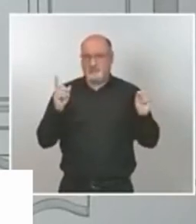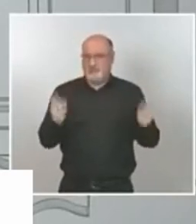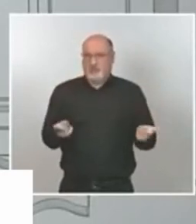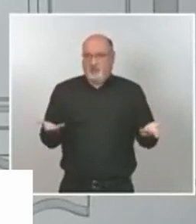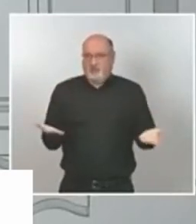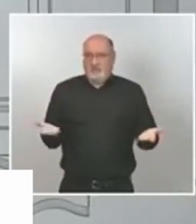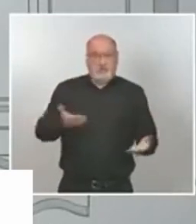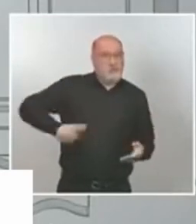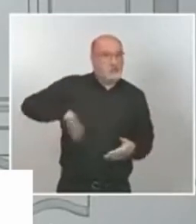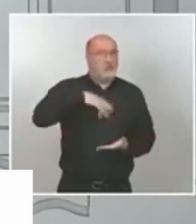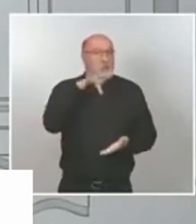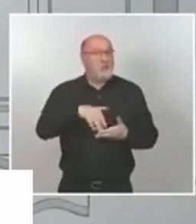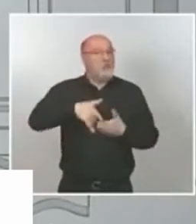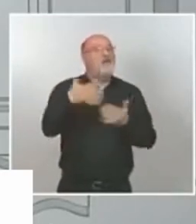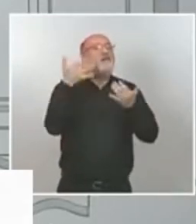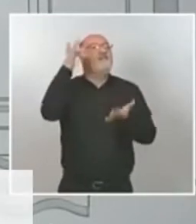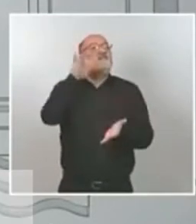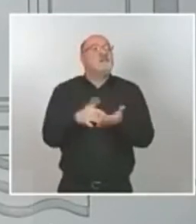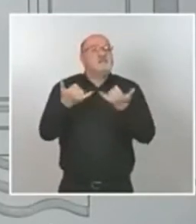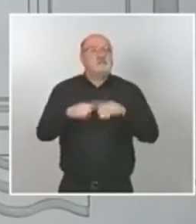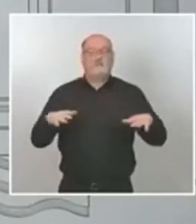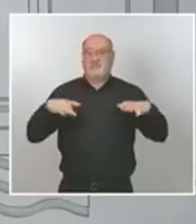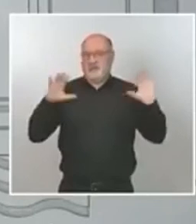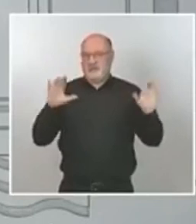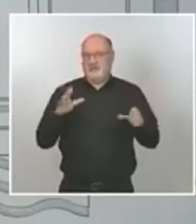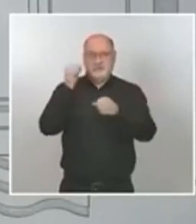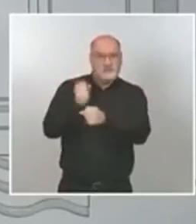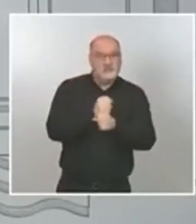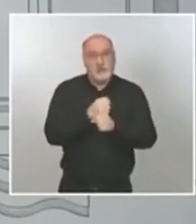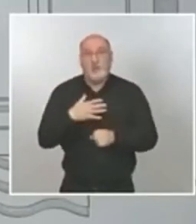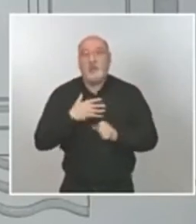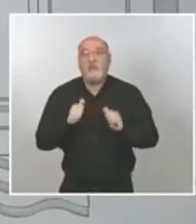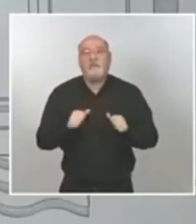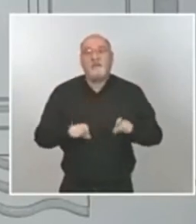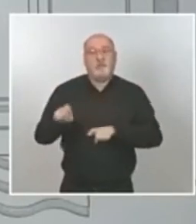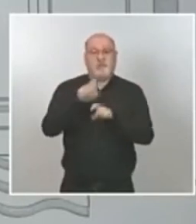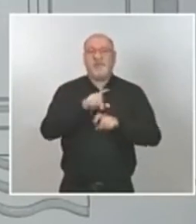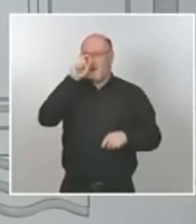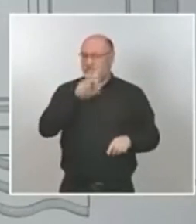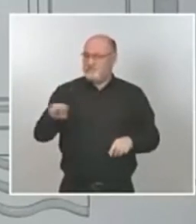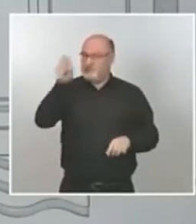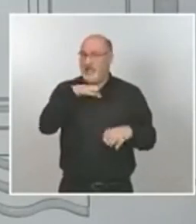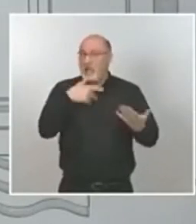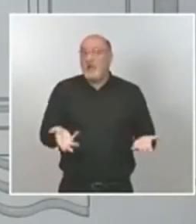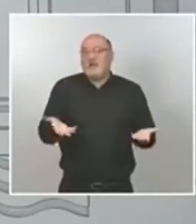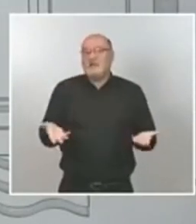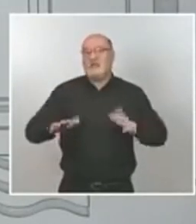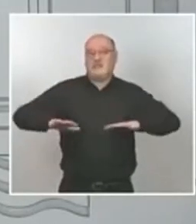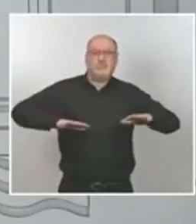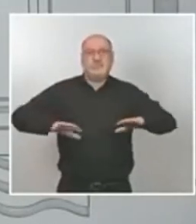movilidad pudiera digamos incrementarse pero quiero recordar que tenemos una declaración de actuaciones coordinadas